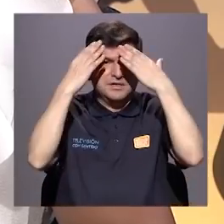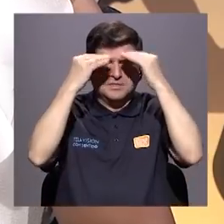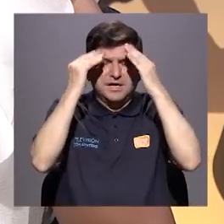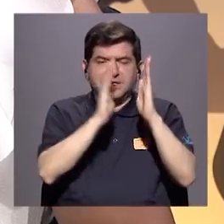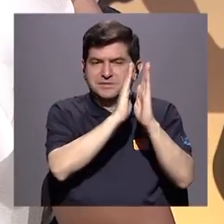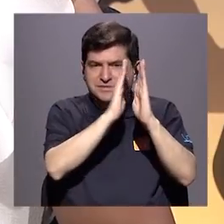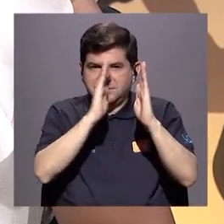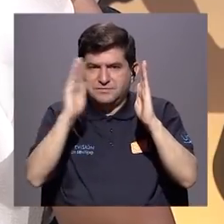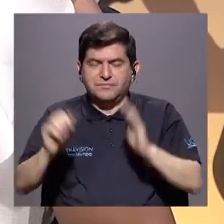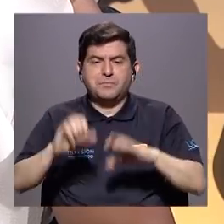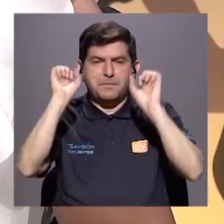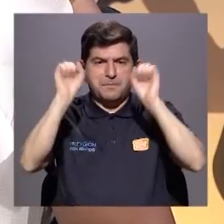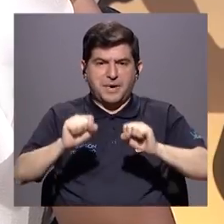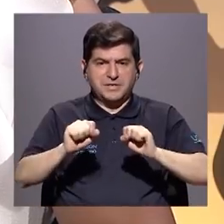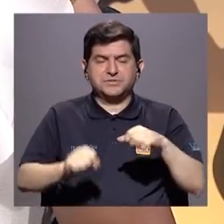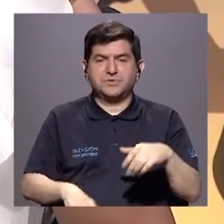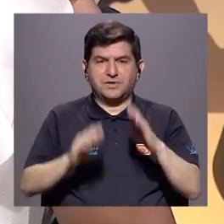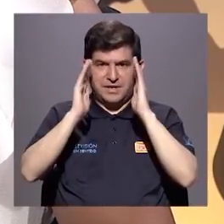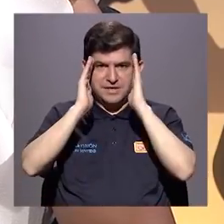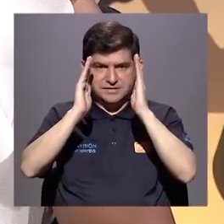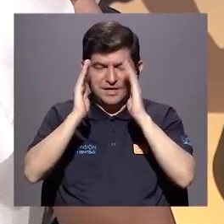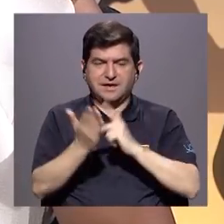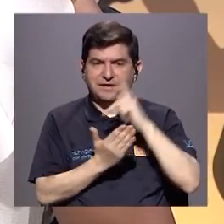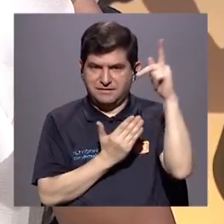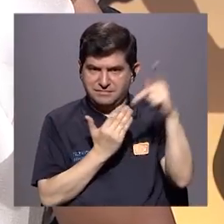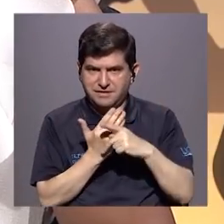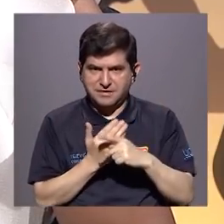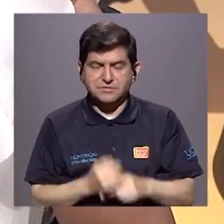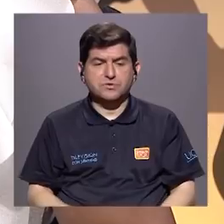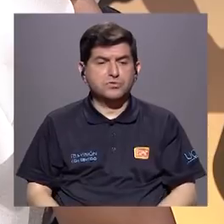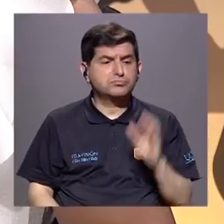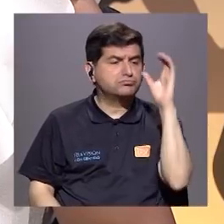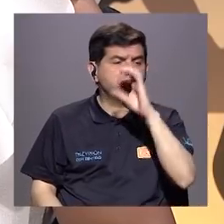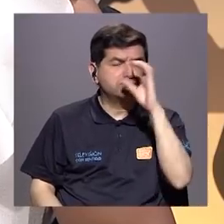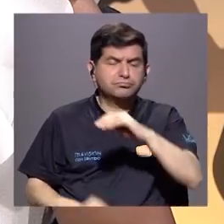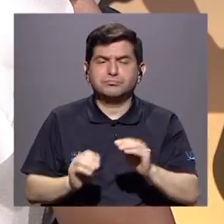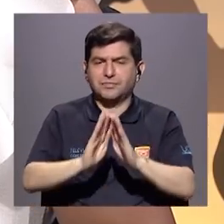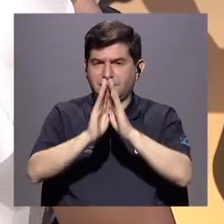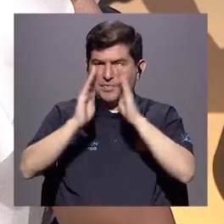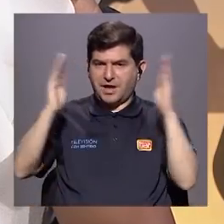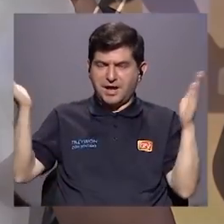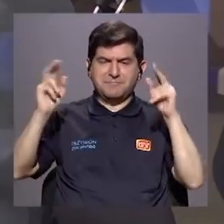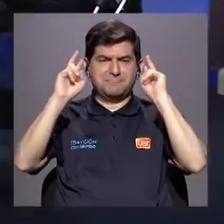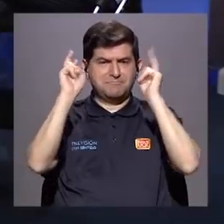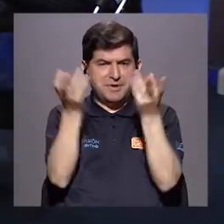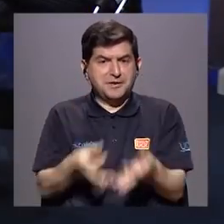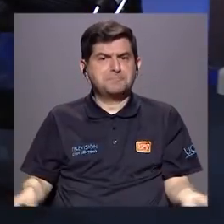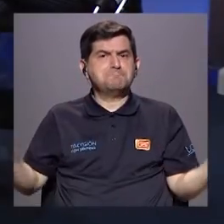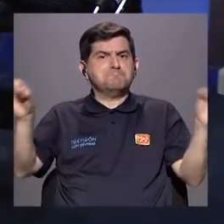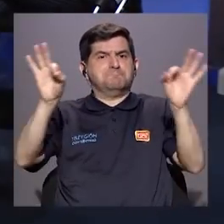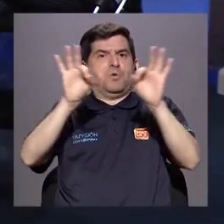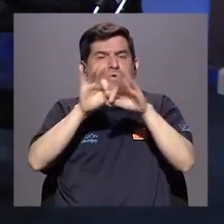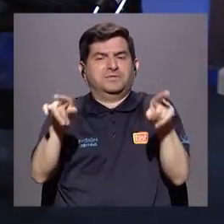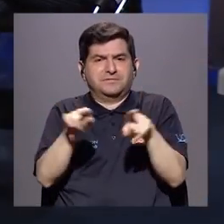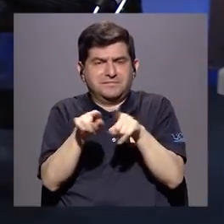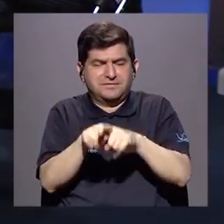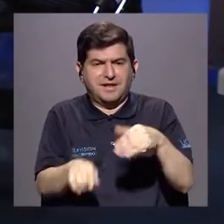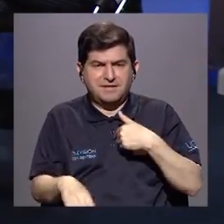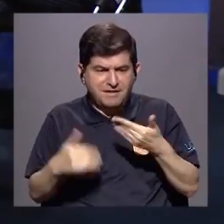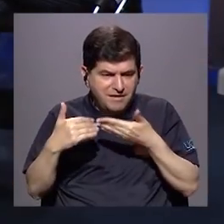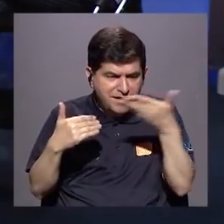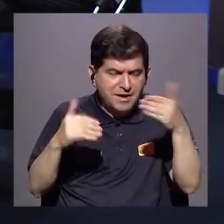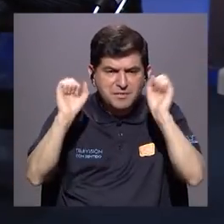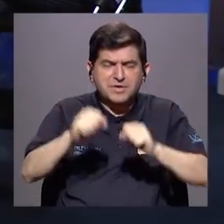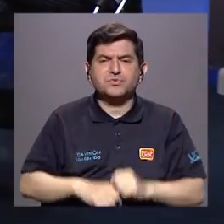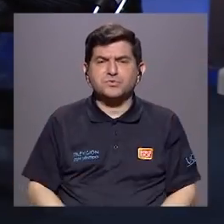bibliográficas a las cuales las personas que nos están escuchando puedan remitirse para ampliar este tema tan importante y también tener